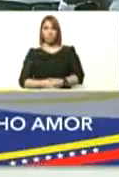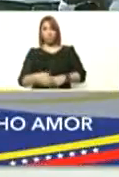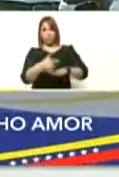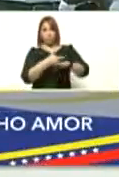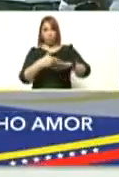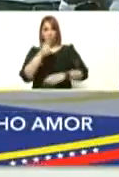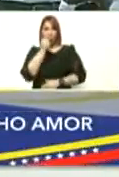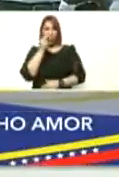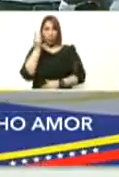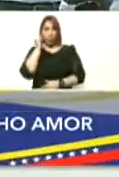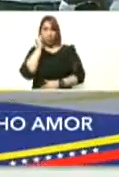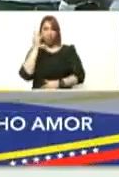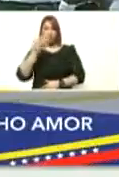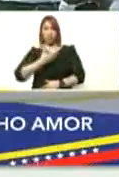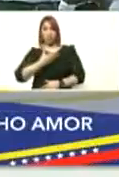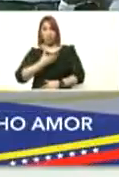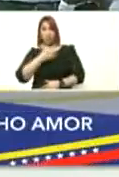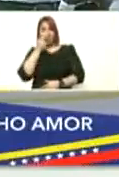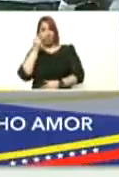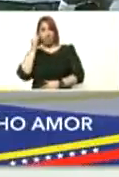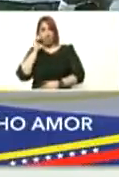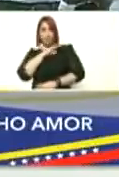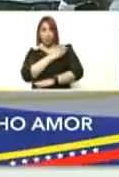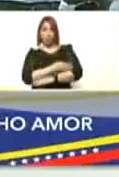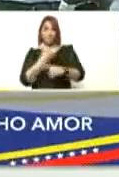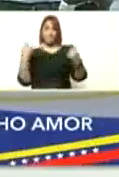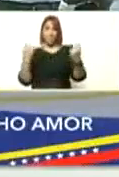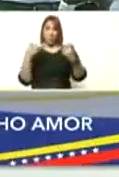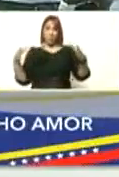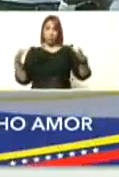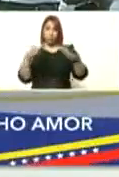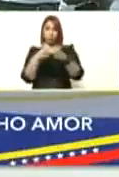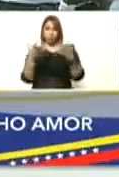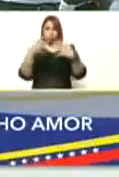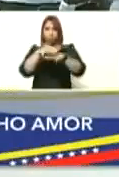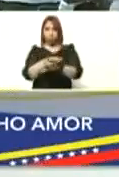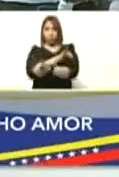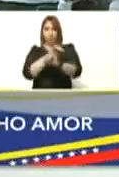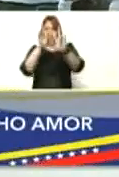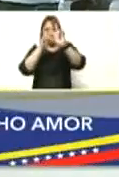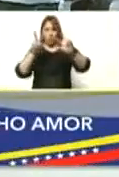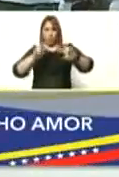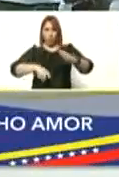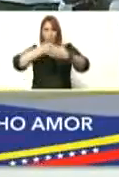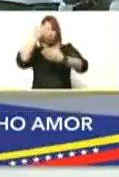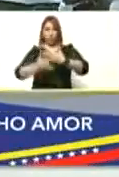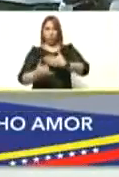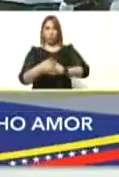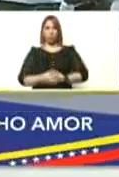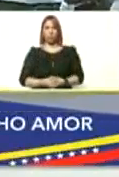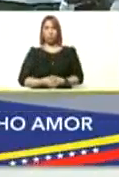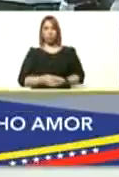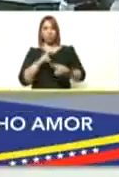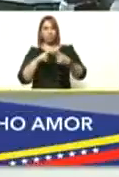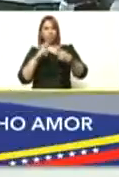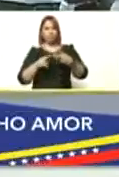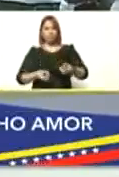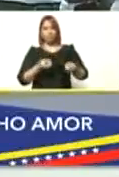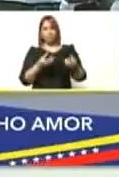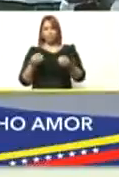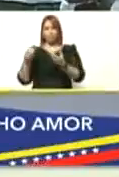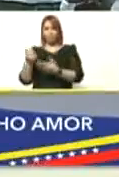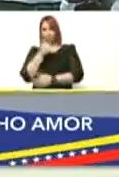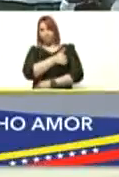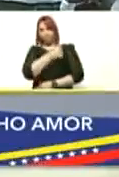gobernaciones alcaldías y poder popular ya estoy revisando proyectos y los recursos que van para cada